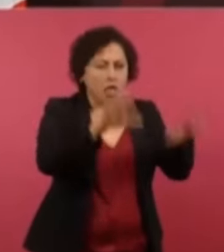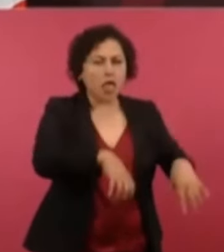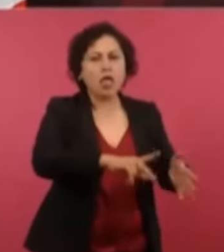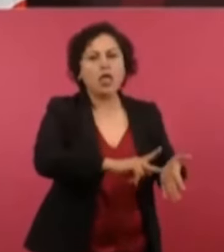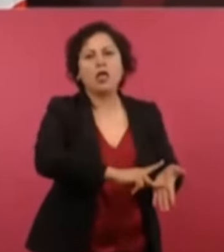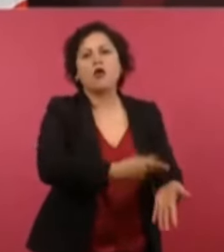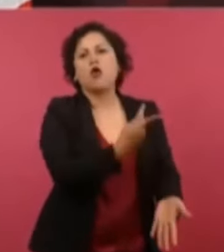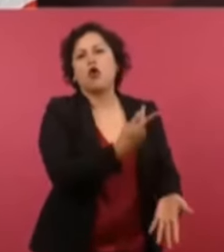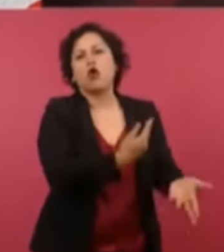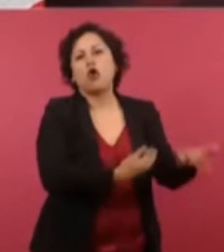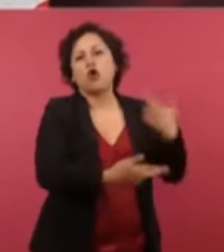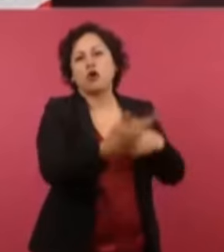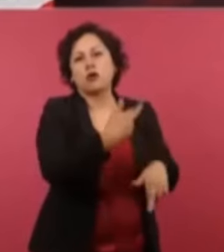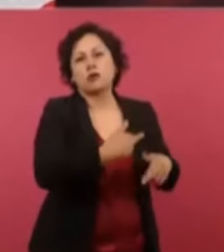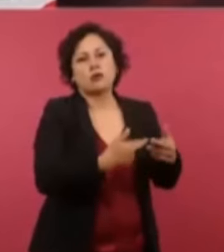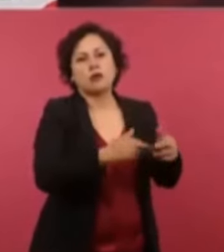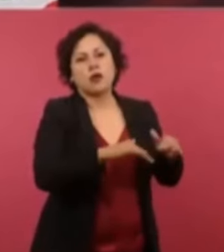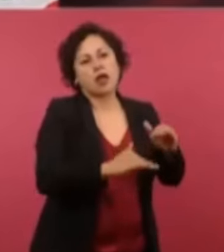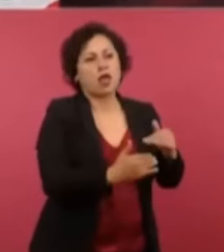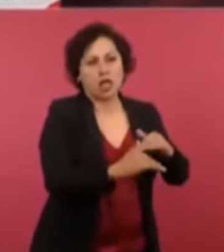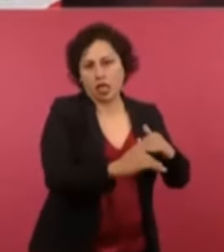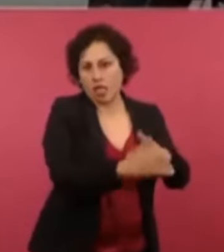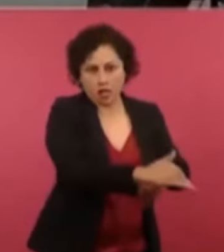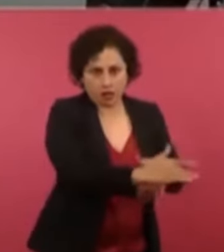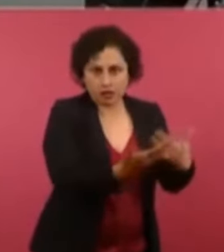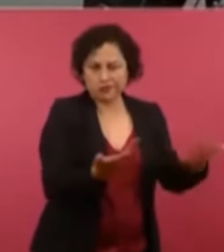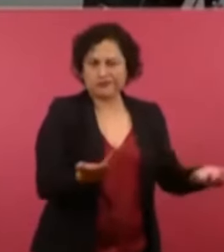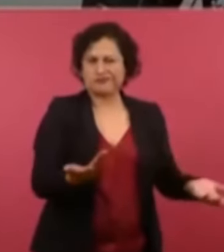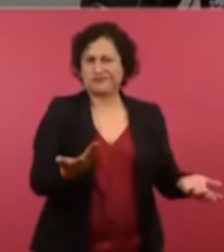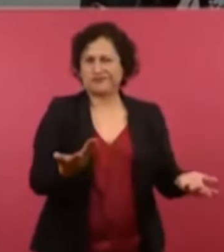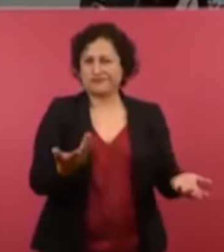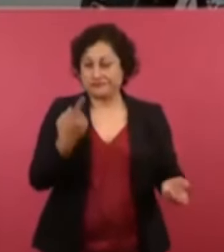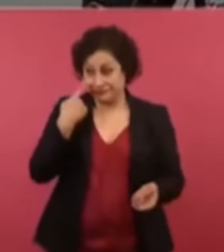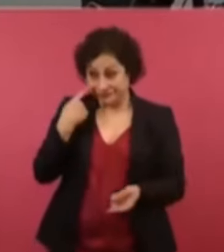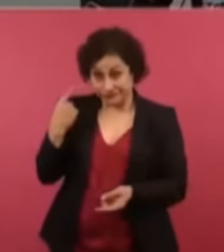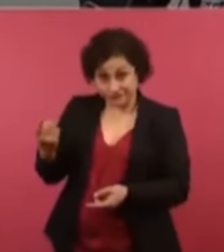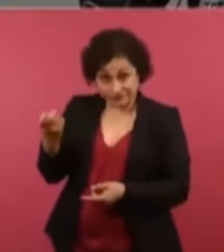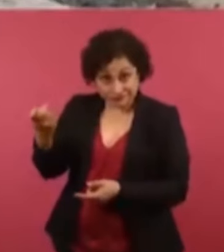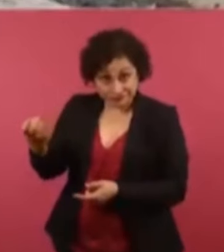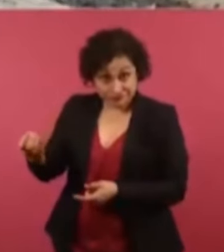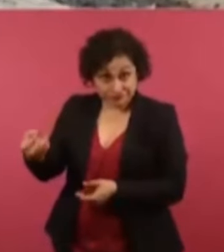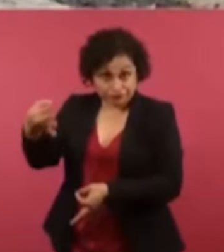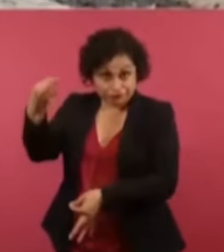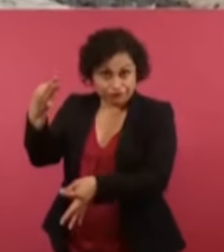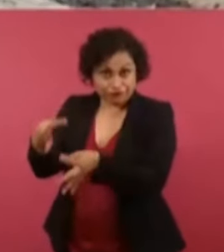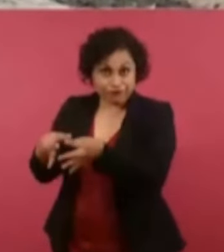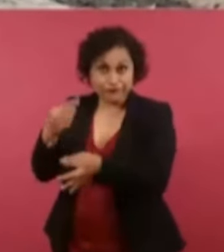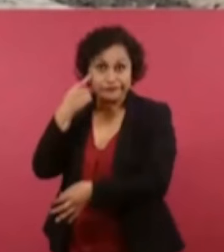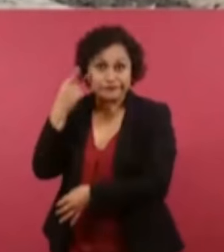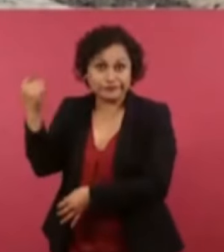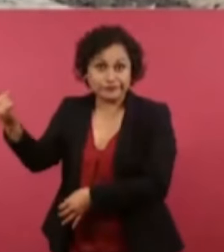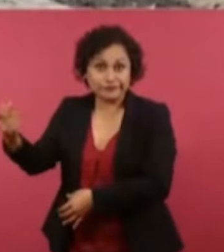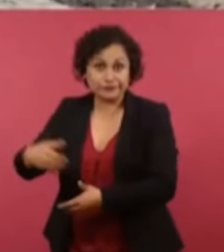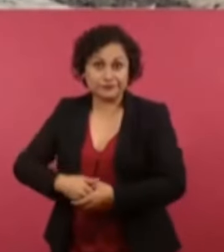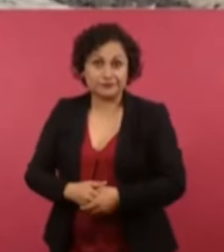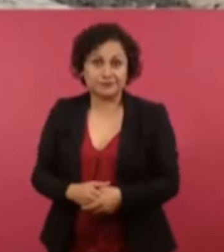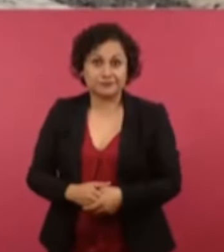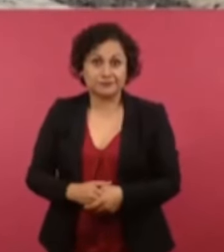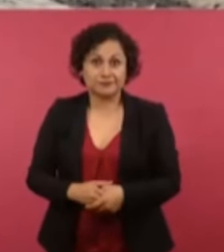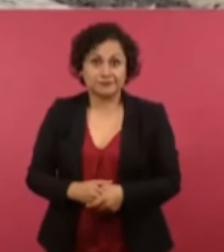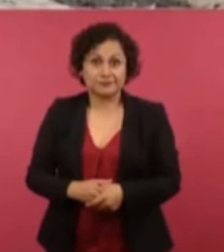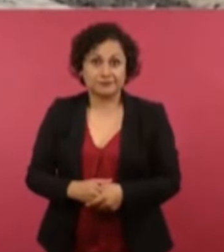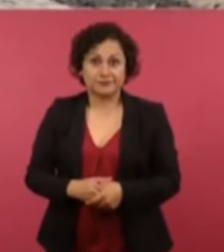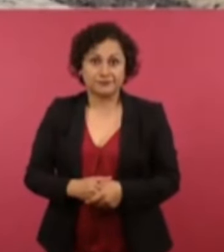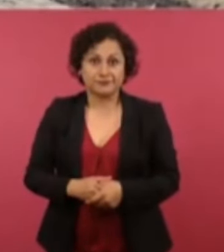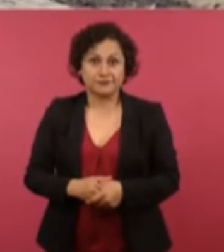camino a ser de terracería, a un camino de estos, miren, miren este, este